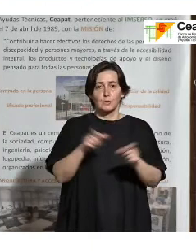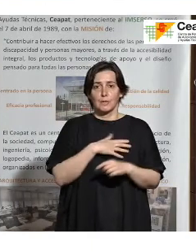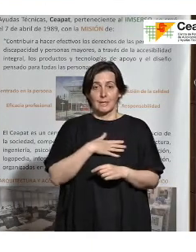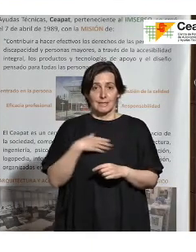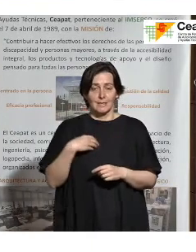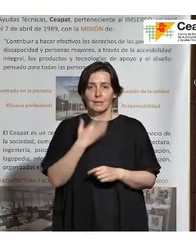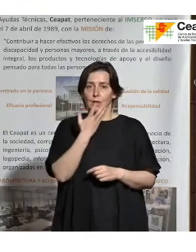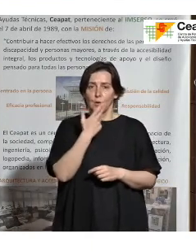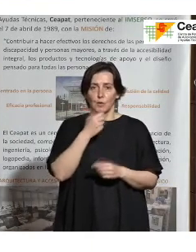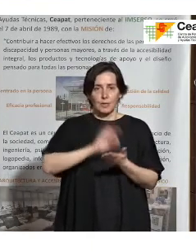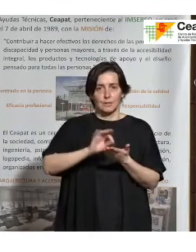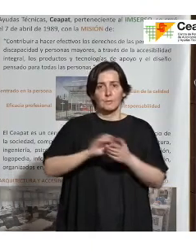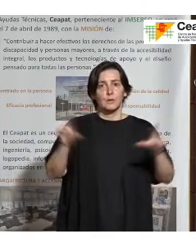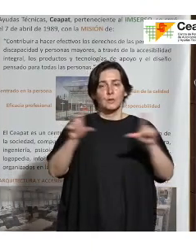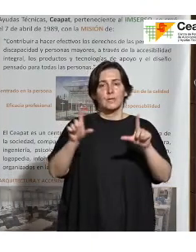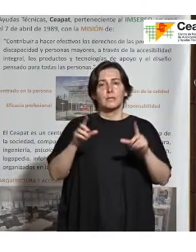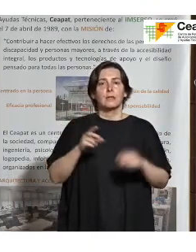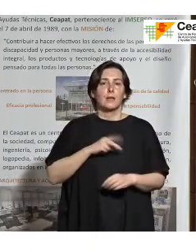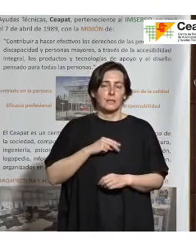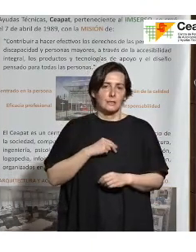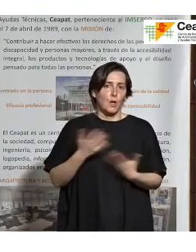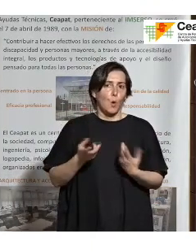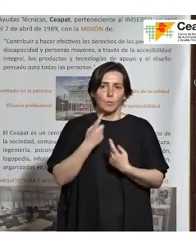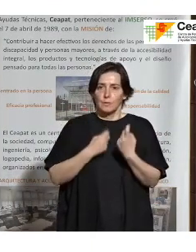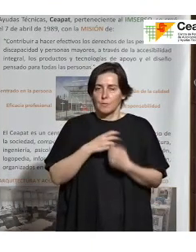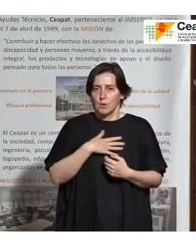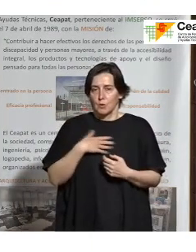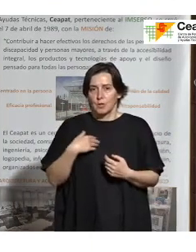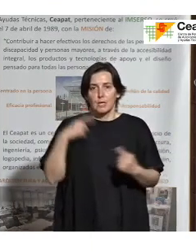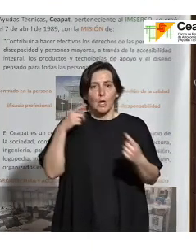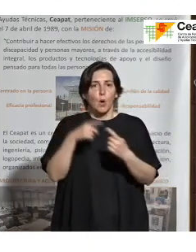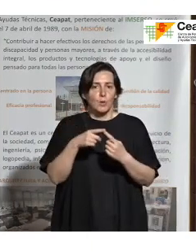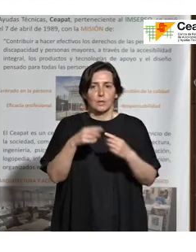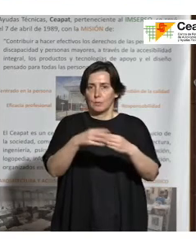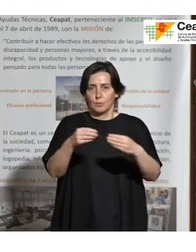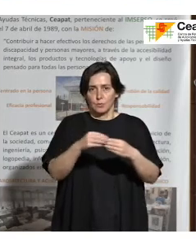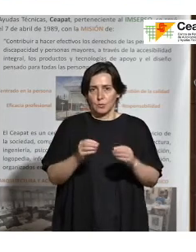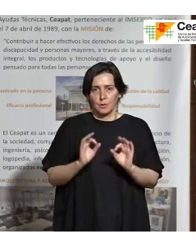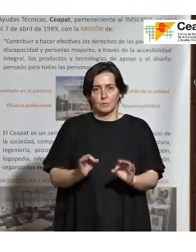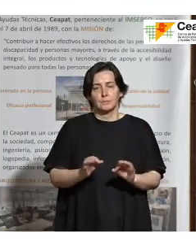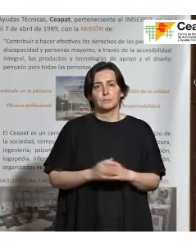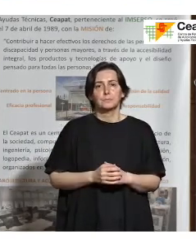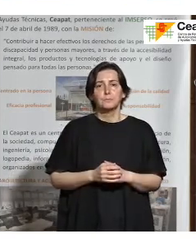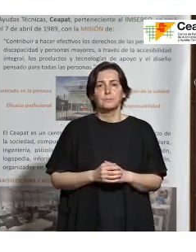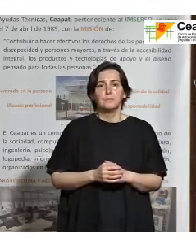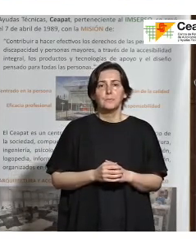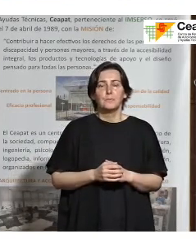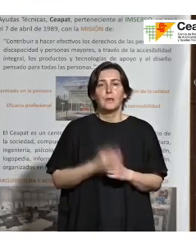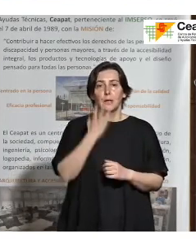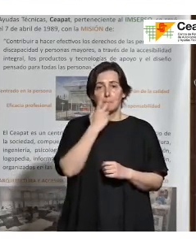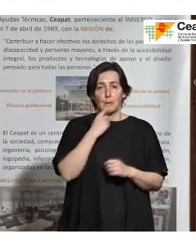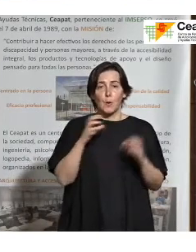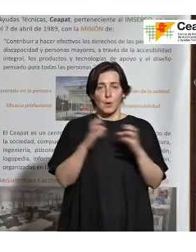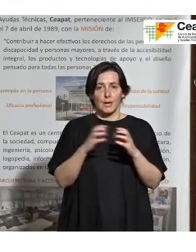conocer el servicio de teleasistencia o que quiere informarse para ser persona usuaria. Bueno, he puesto en naranja aquellos